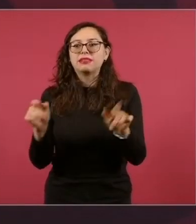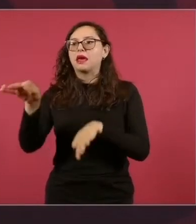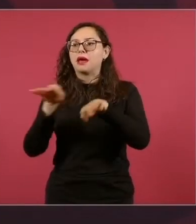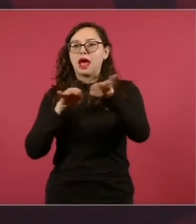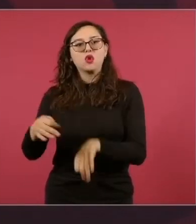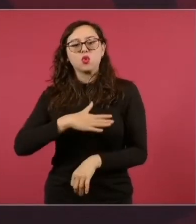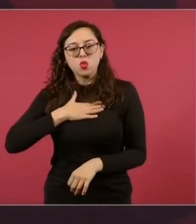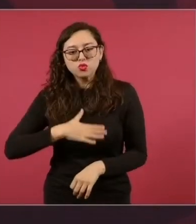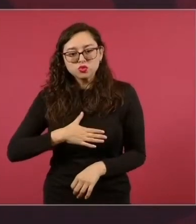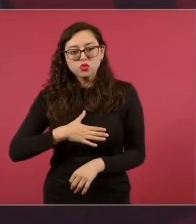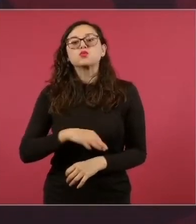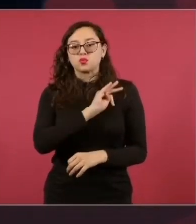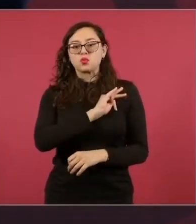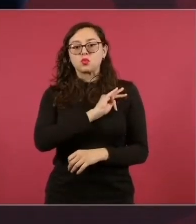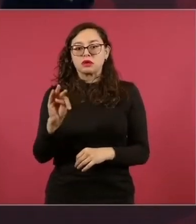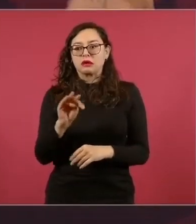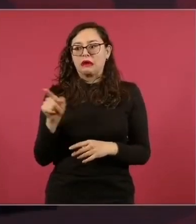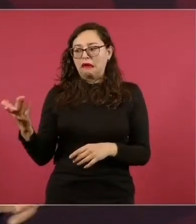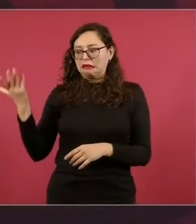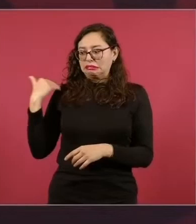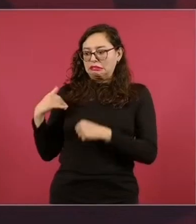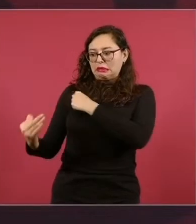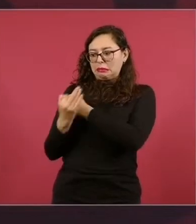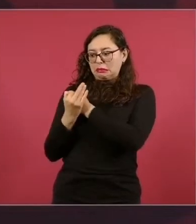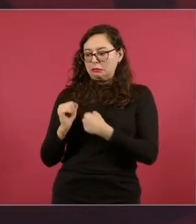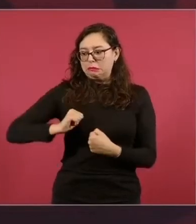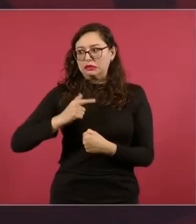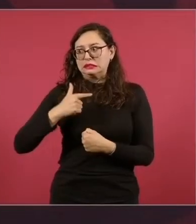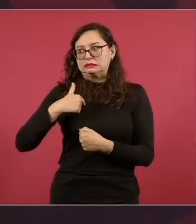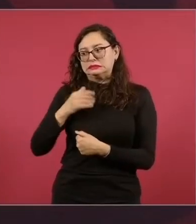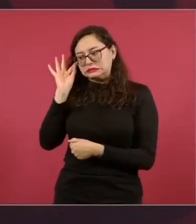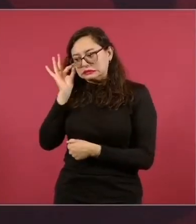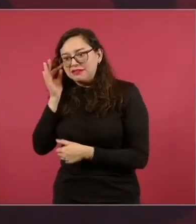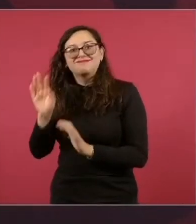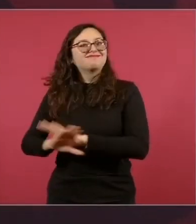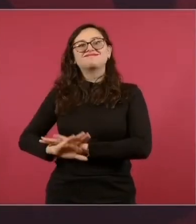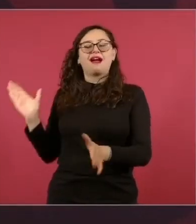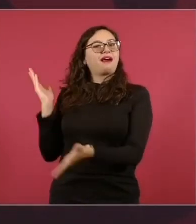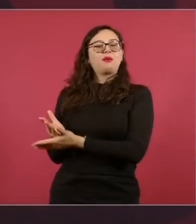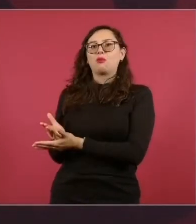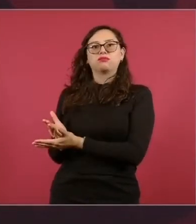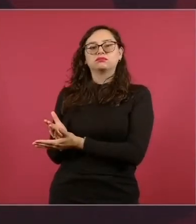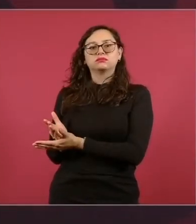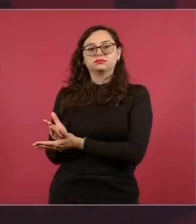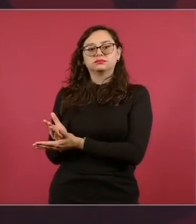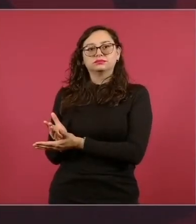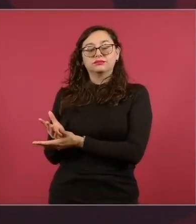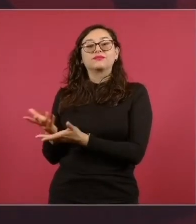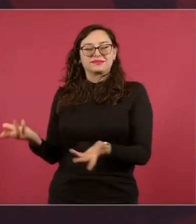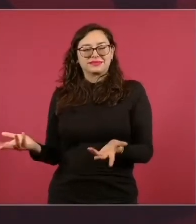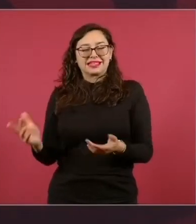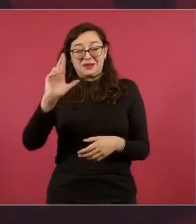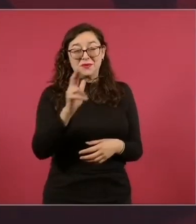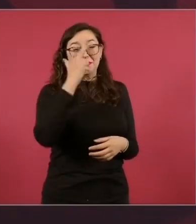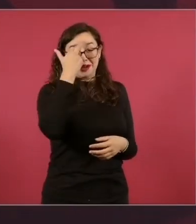no va a tener compromisos con nadie. Es como si el presidente, como era